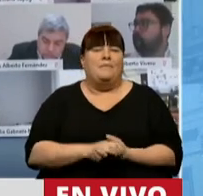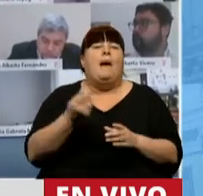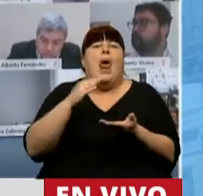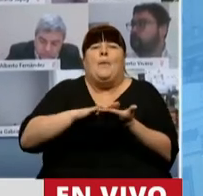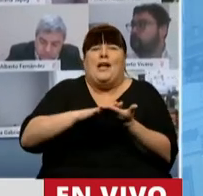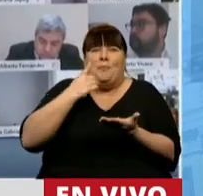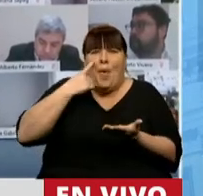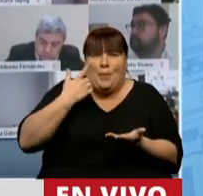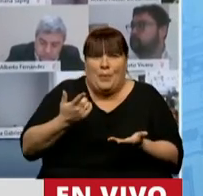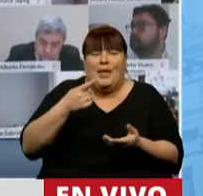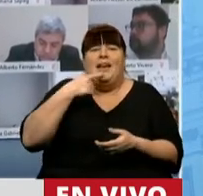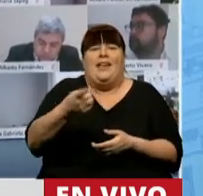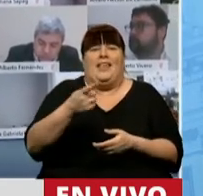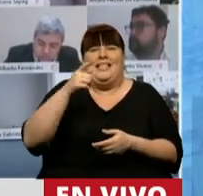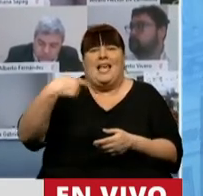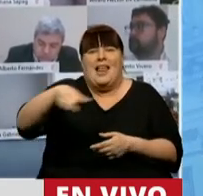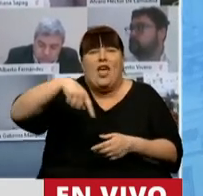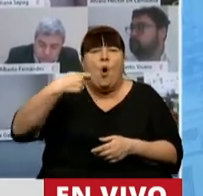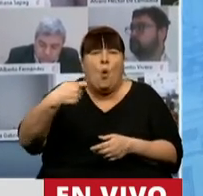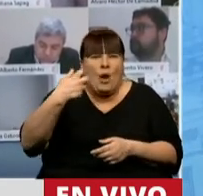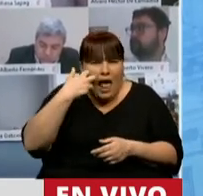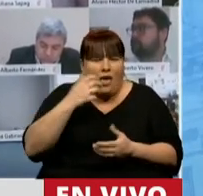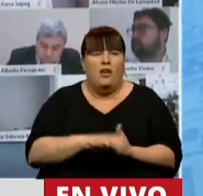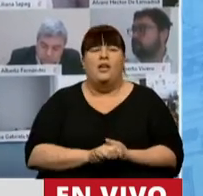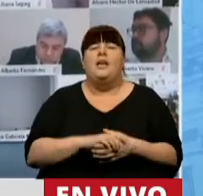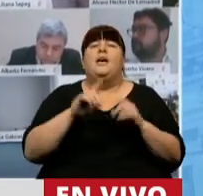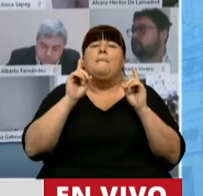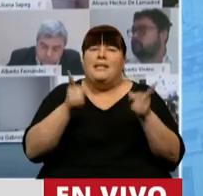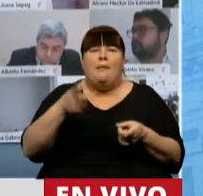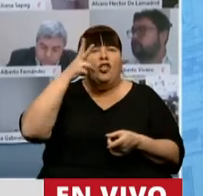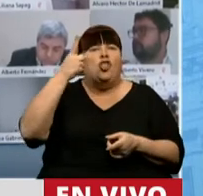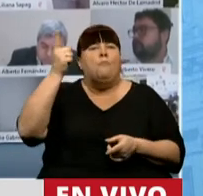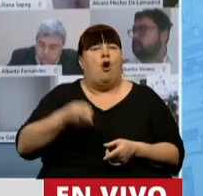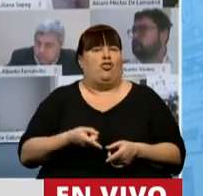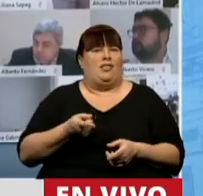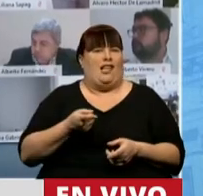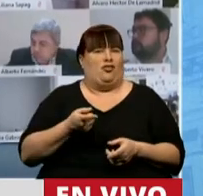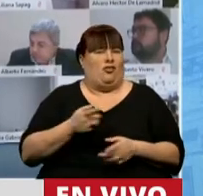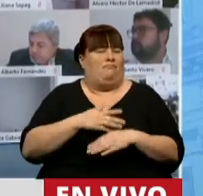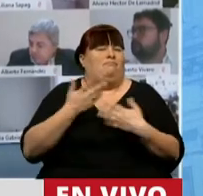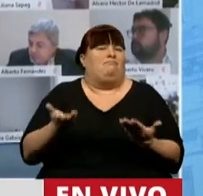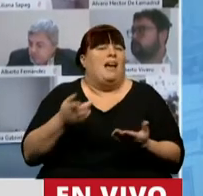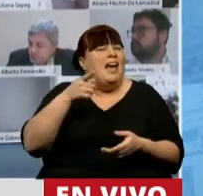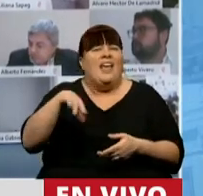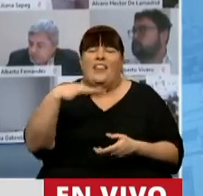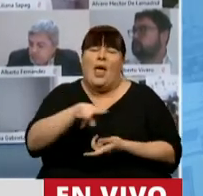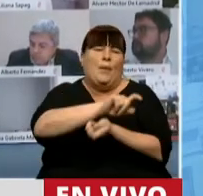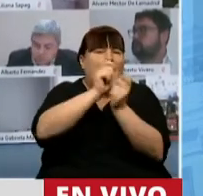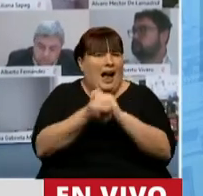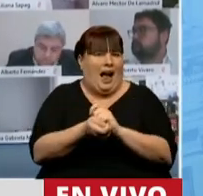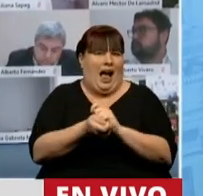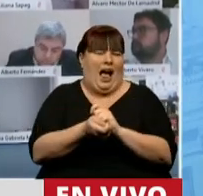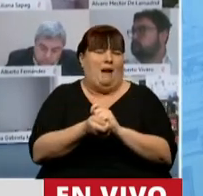la canasta básica que establecen de la Tercera Edad, y también el 82% móvil. Y para eso hay que cambiar